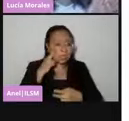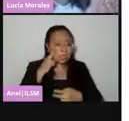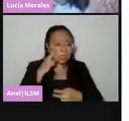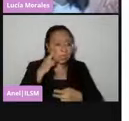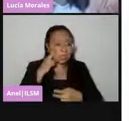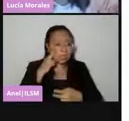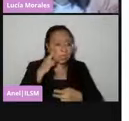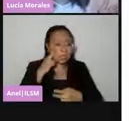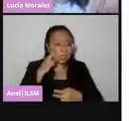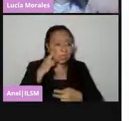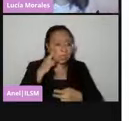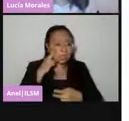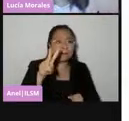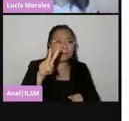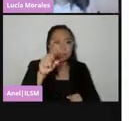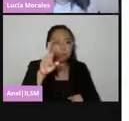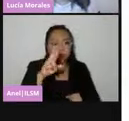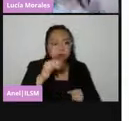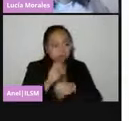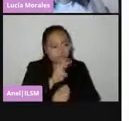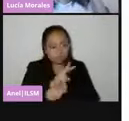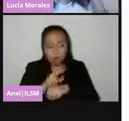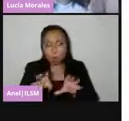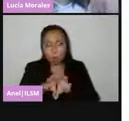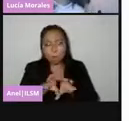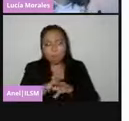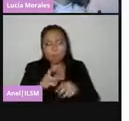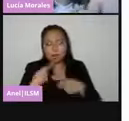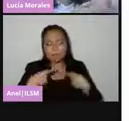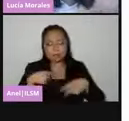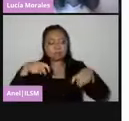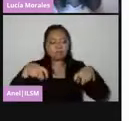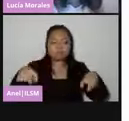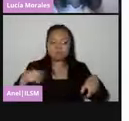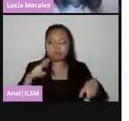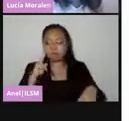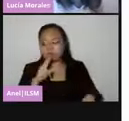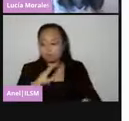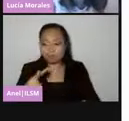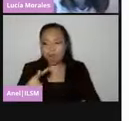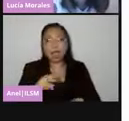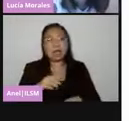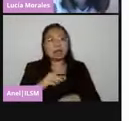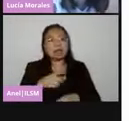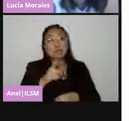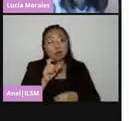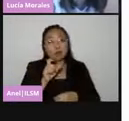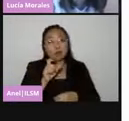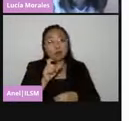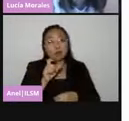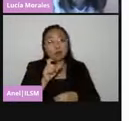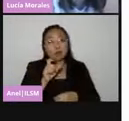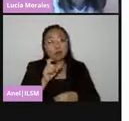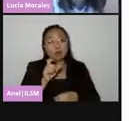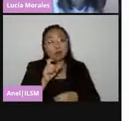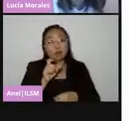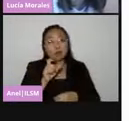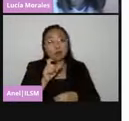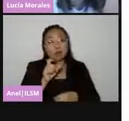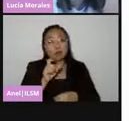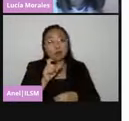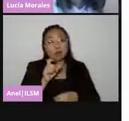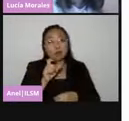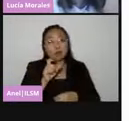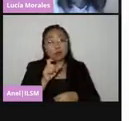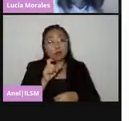proceso que se lleva a cabo en la jornada electoral. Entonces, es muy importante. Si iniciamos antes, pues no van a poder presenciar todas estas actividades de